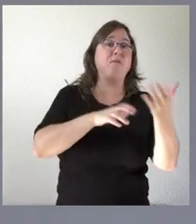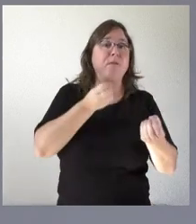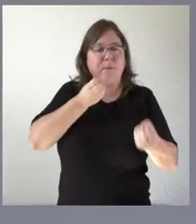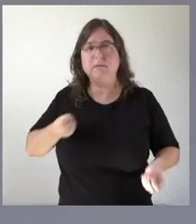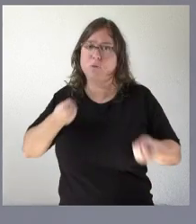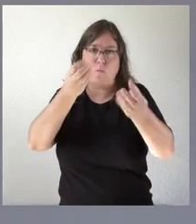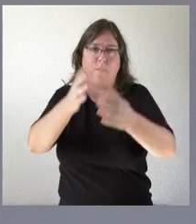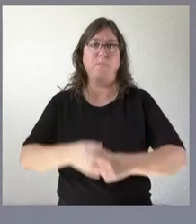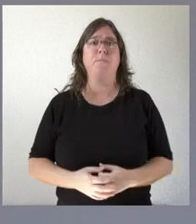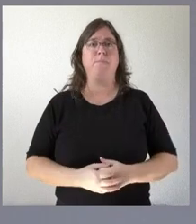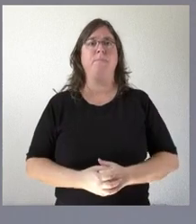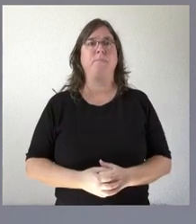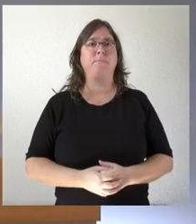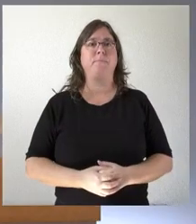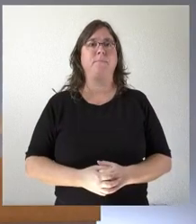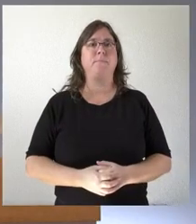comunicaremos